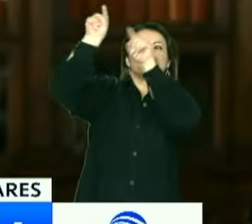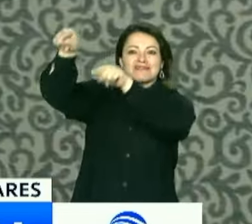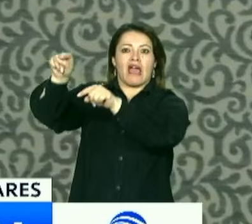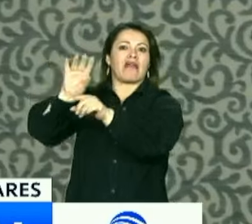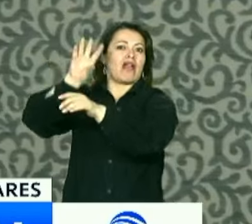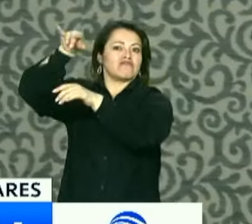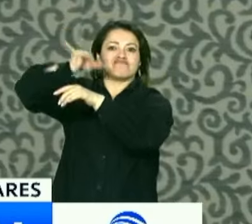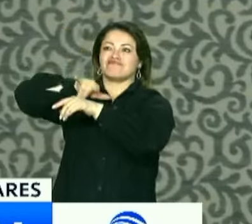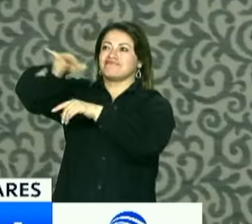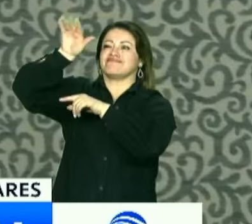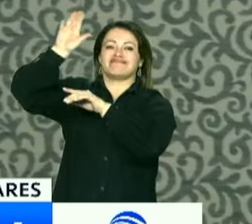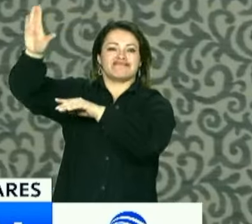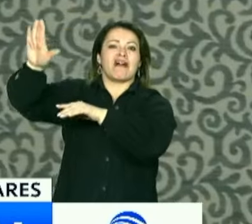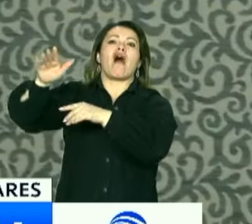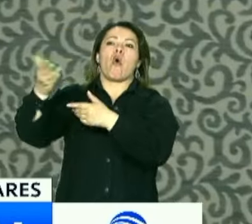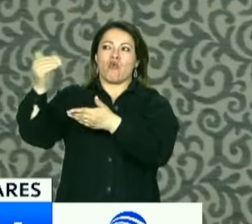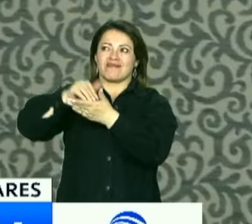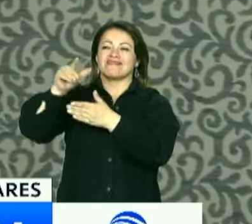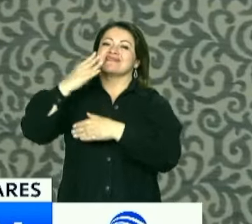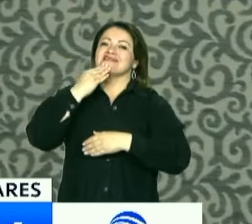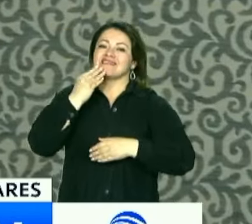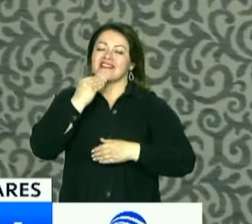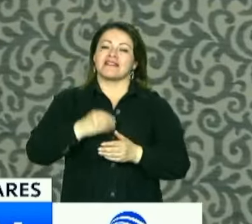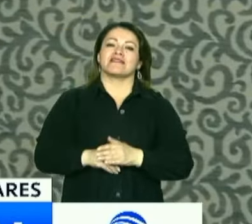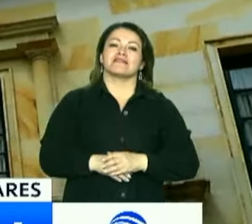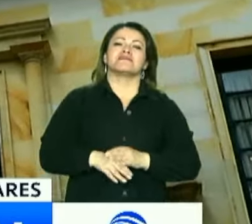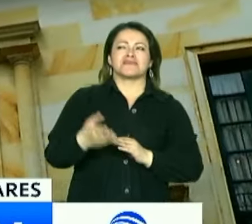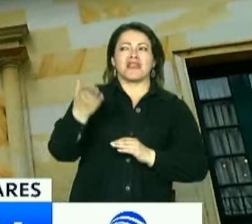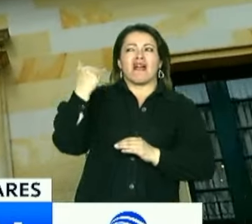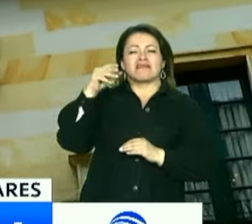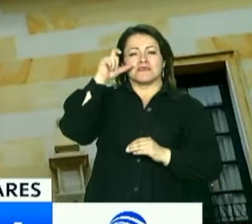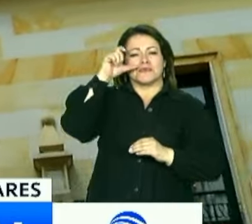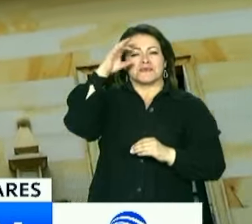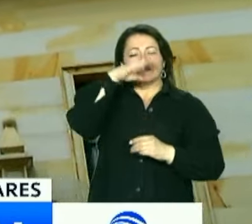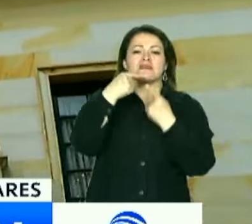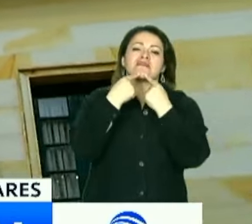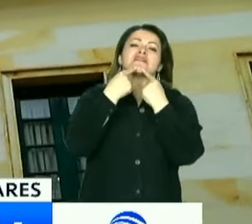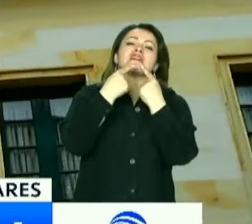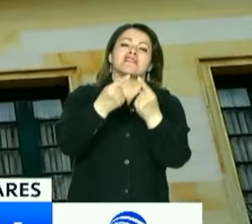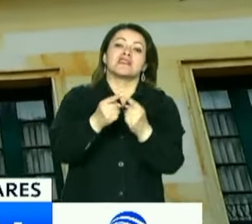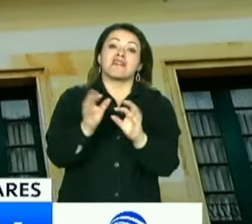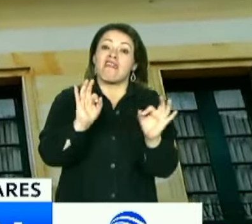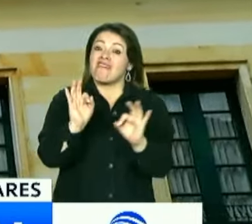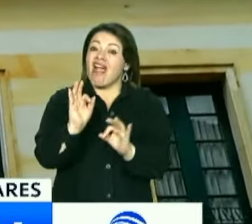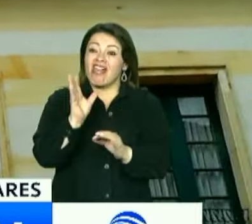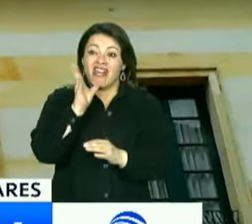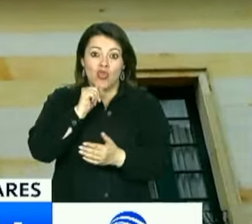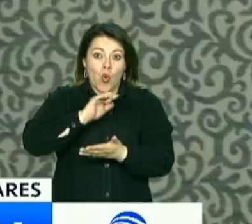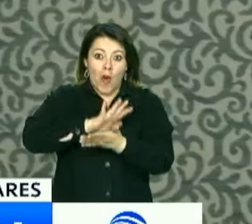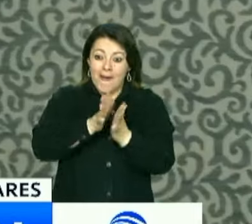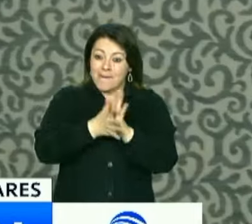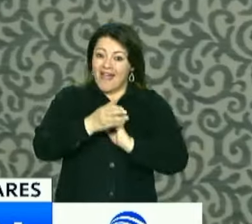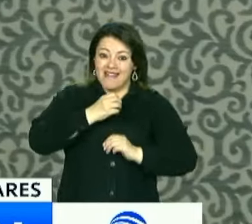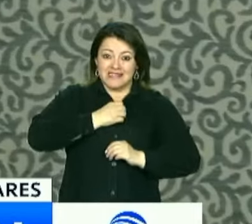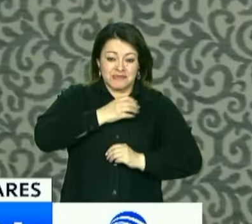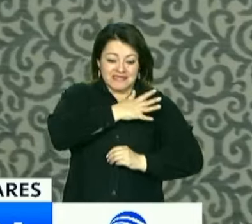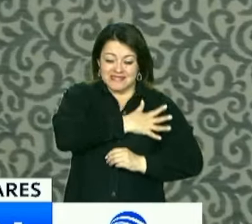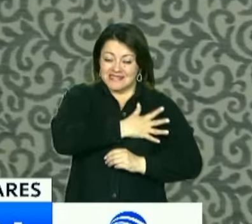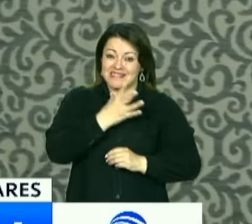anunciado la posibilidad de romper relaciones si no se llegaba a una solución pacífica en Palestina. Teniendo en cuenta